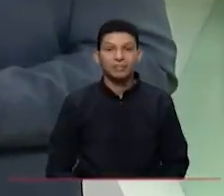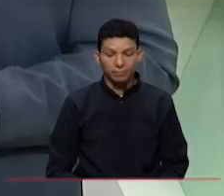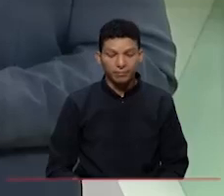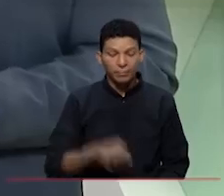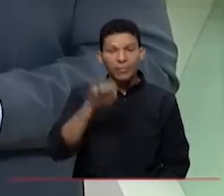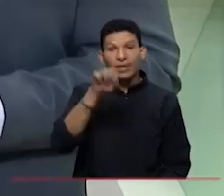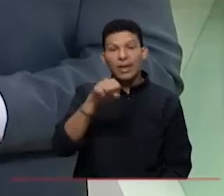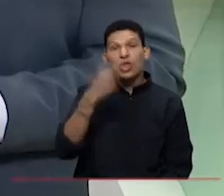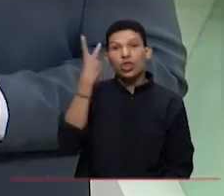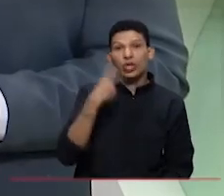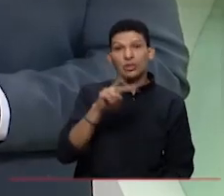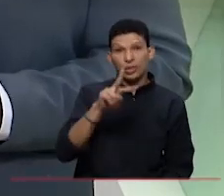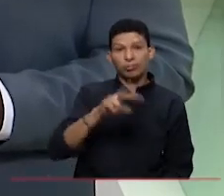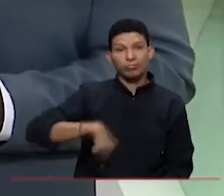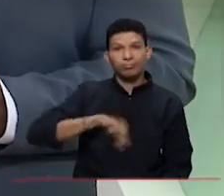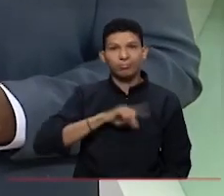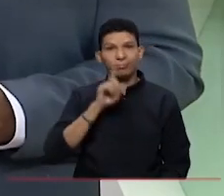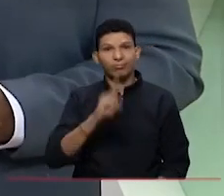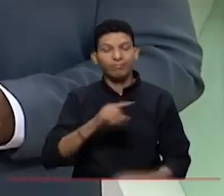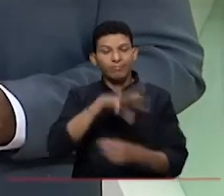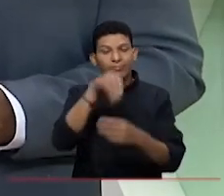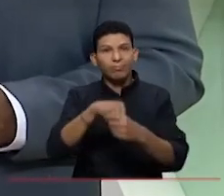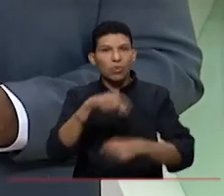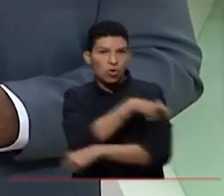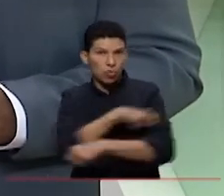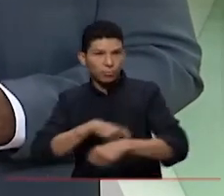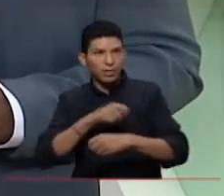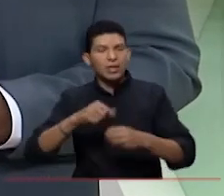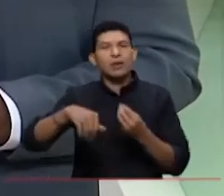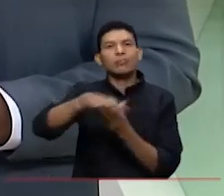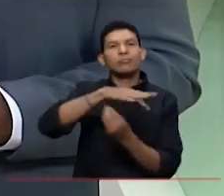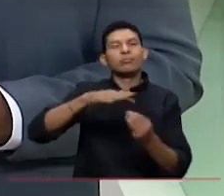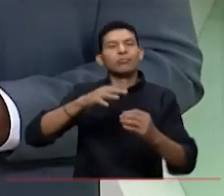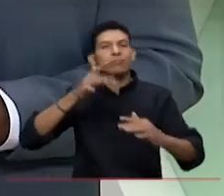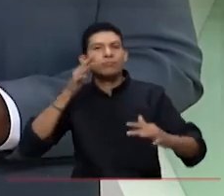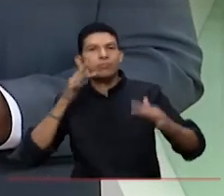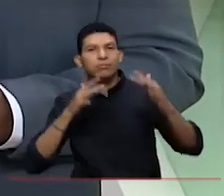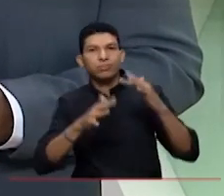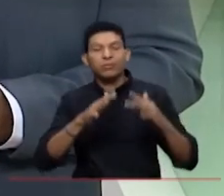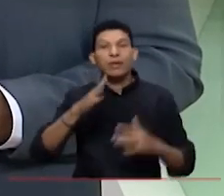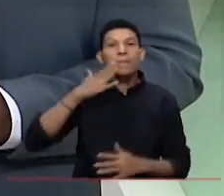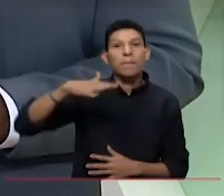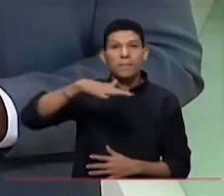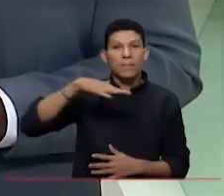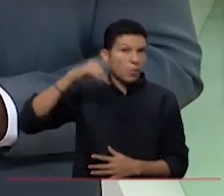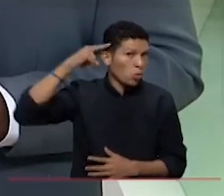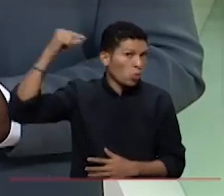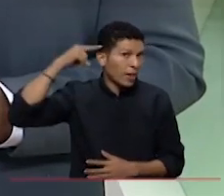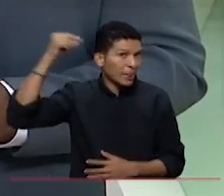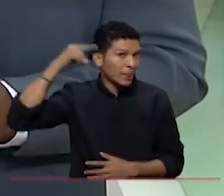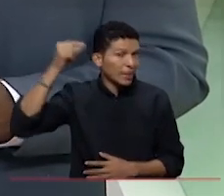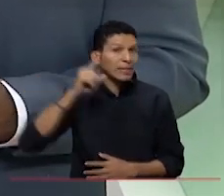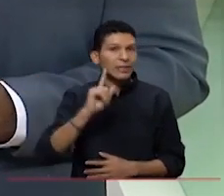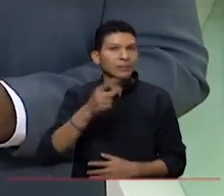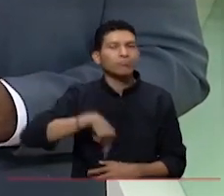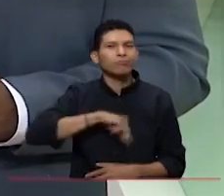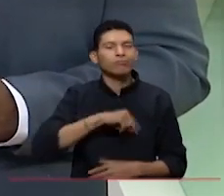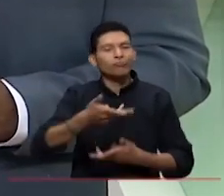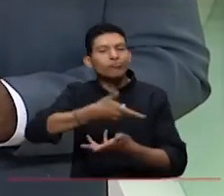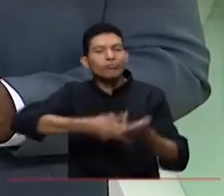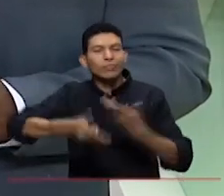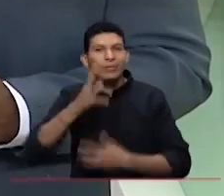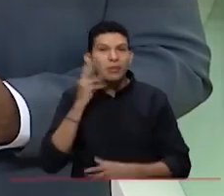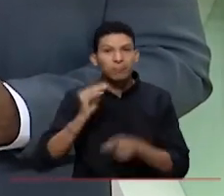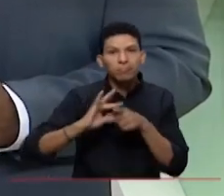Durante dos días integrantes del comité de comanejo del Parque Natural Regional Páramo del Duende participaron en un intercambio de